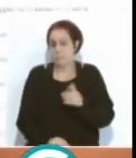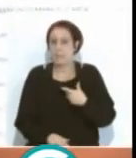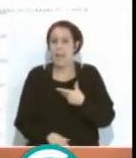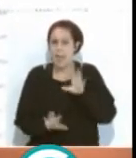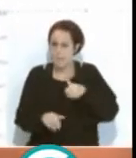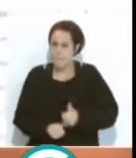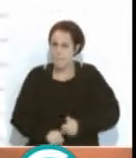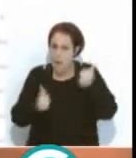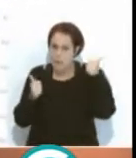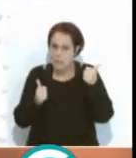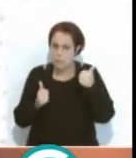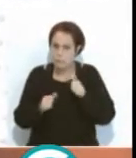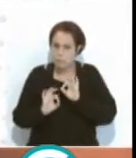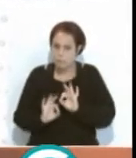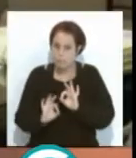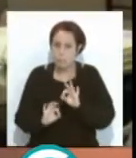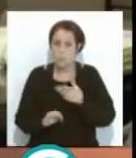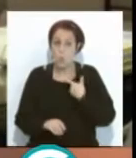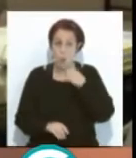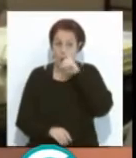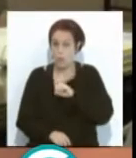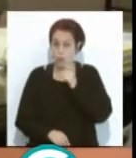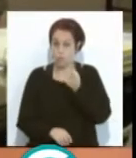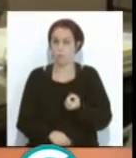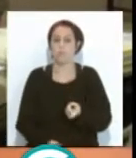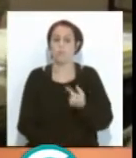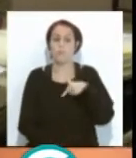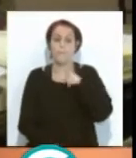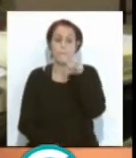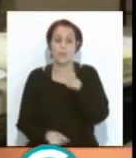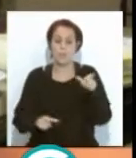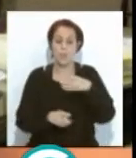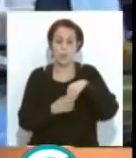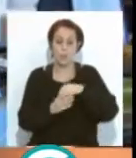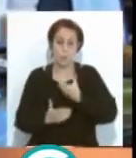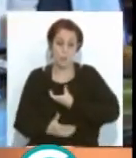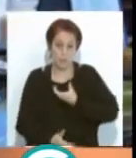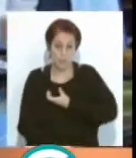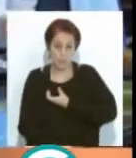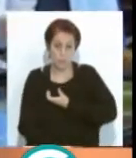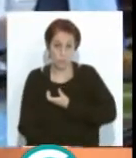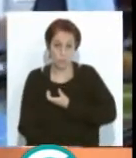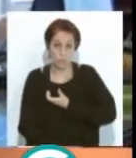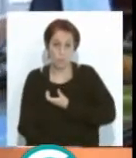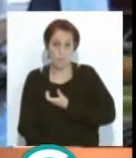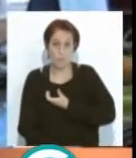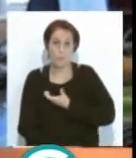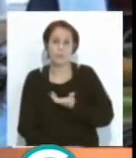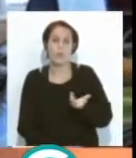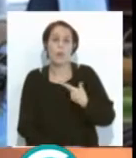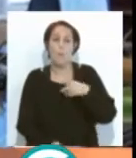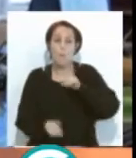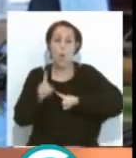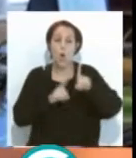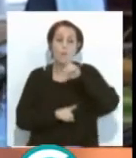algún año, alguna legislatura, hay gente en el ayuntamiento que no están conocedoras de los